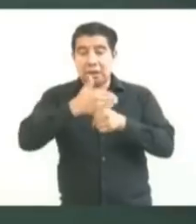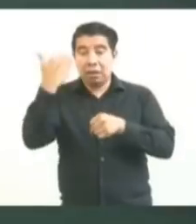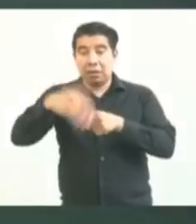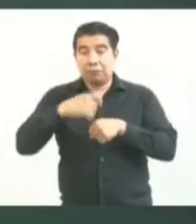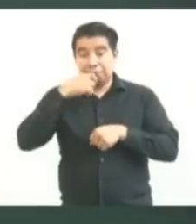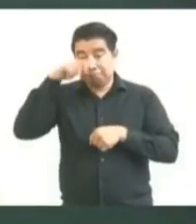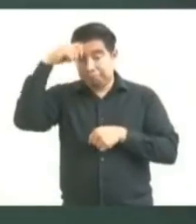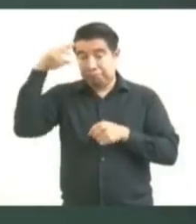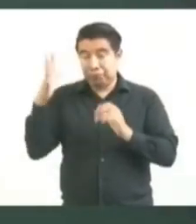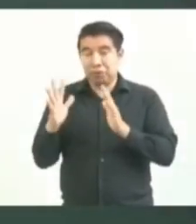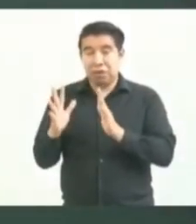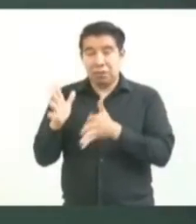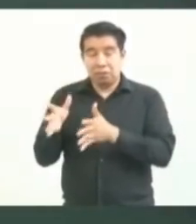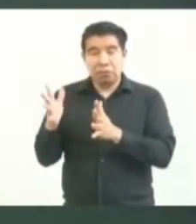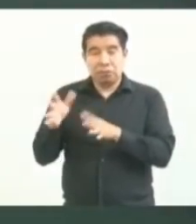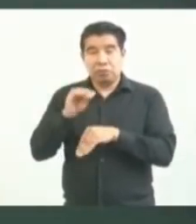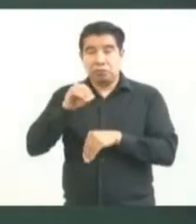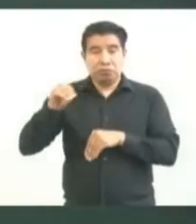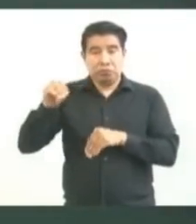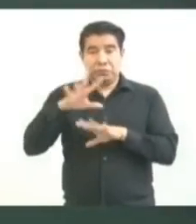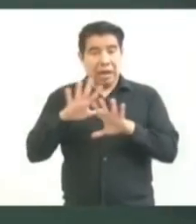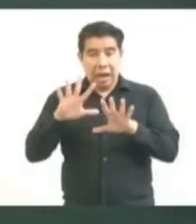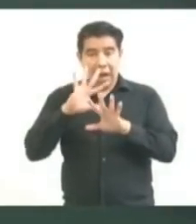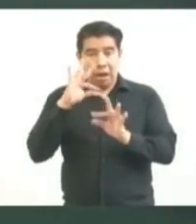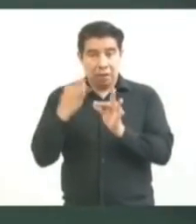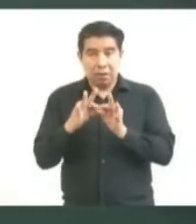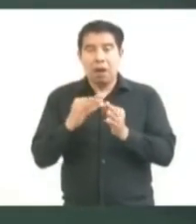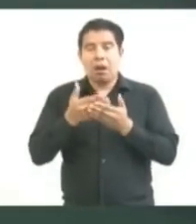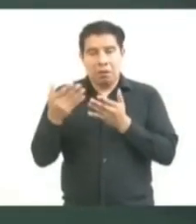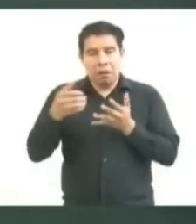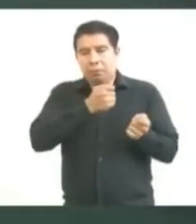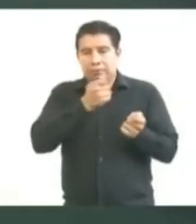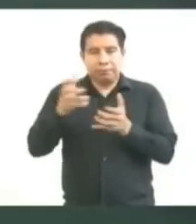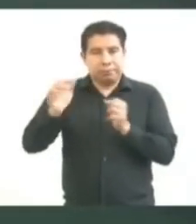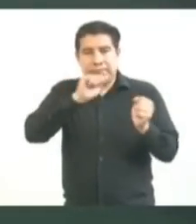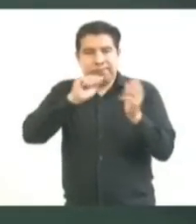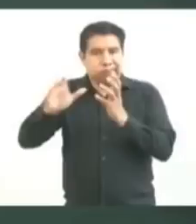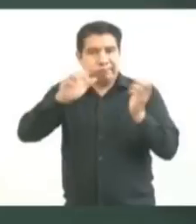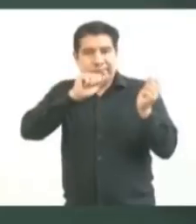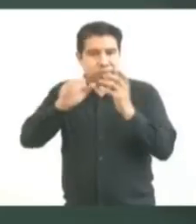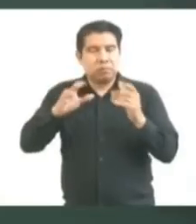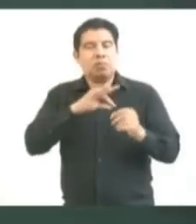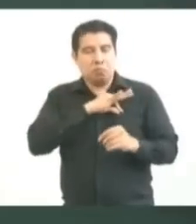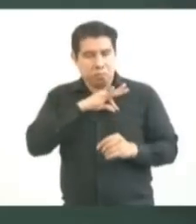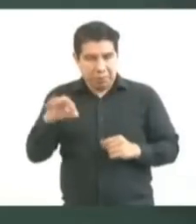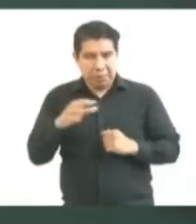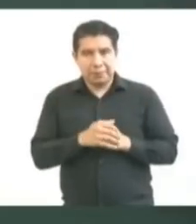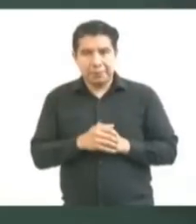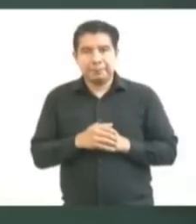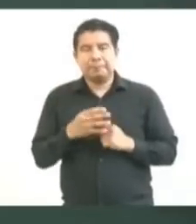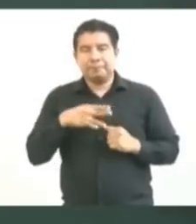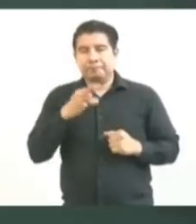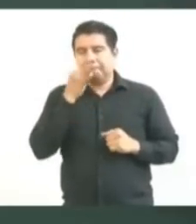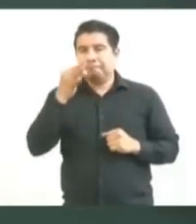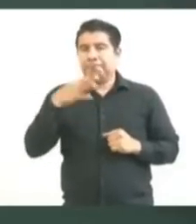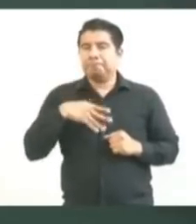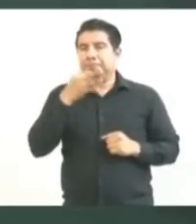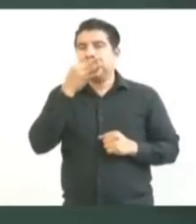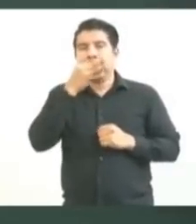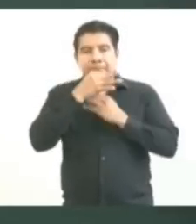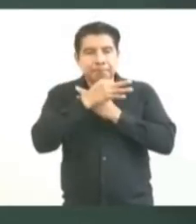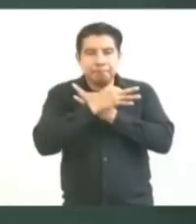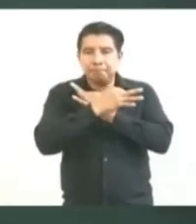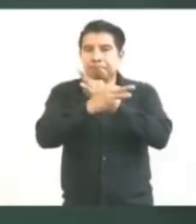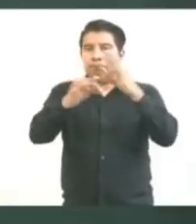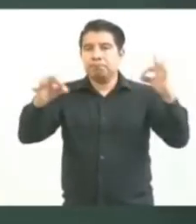elecciones, terminar de entregar todos los enseres. Es un mensaje que